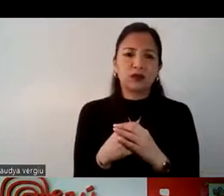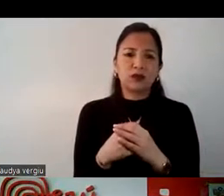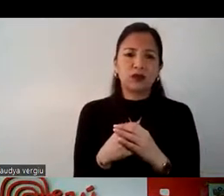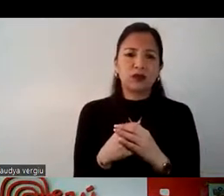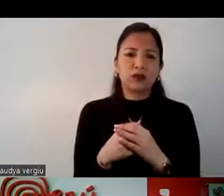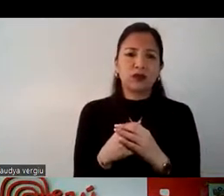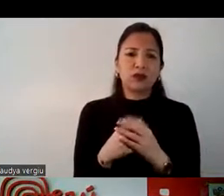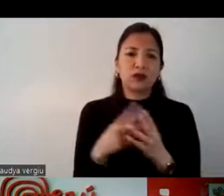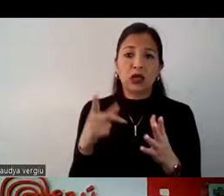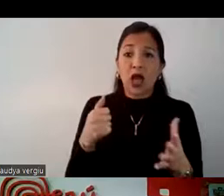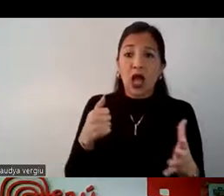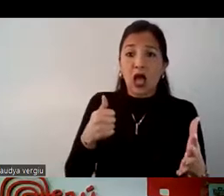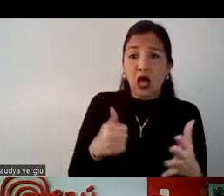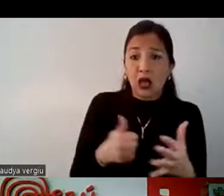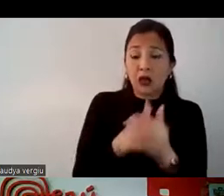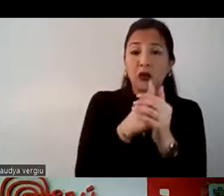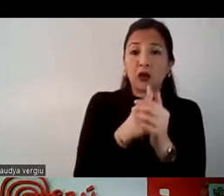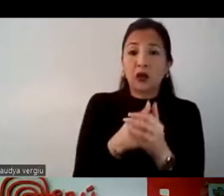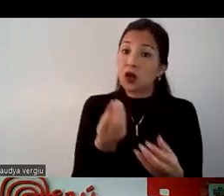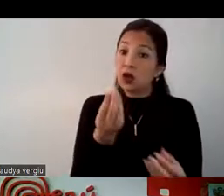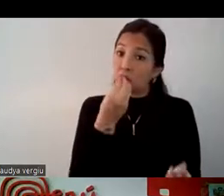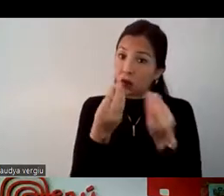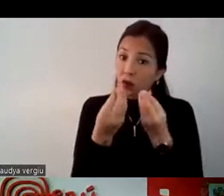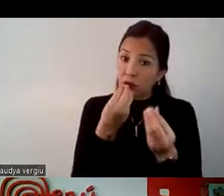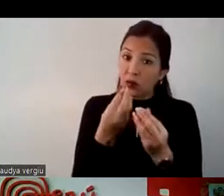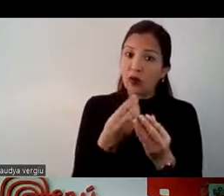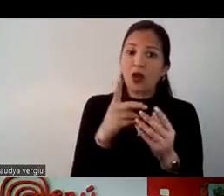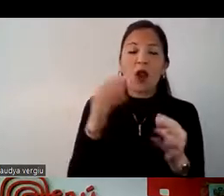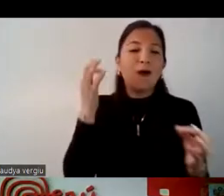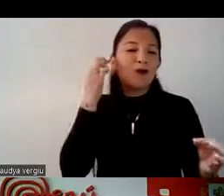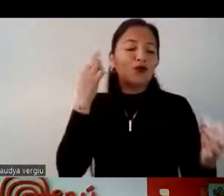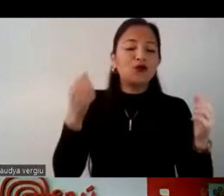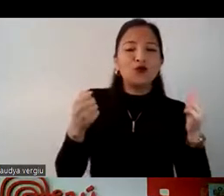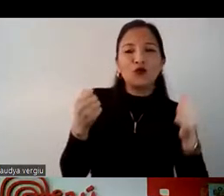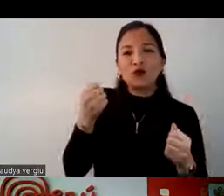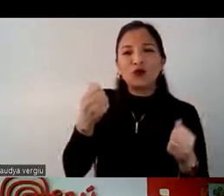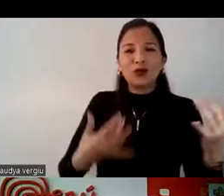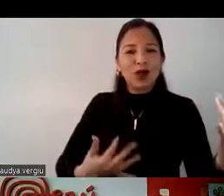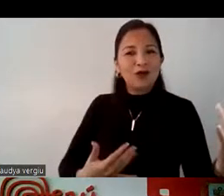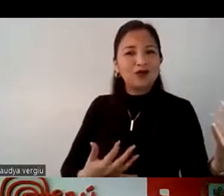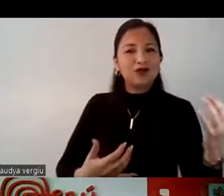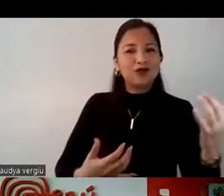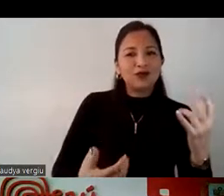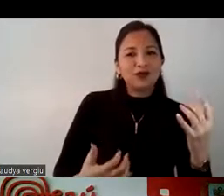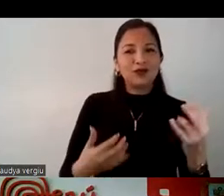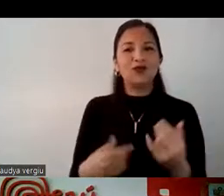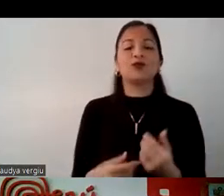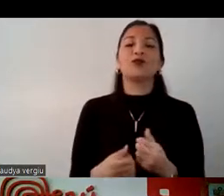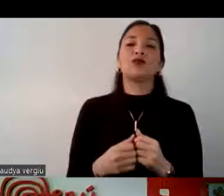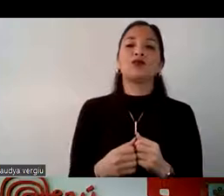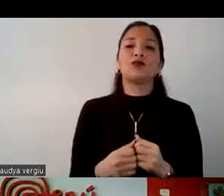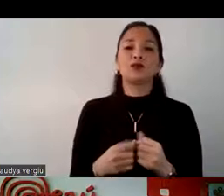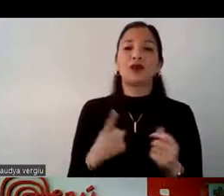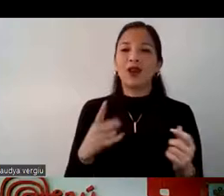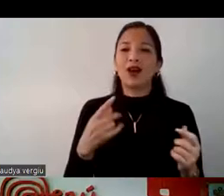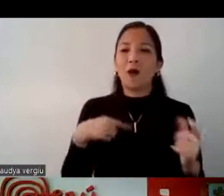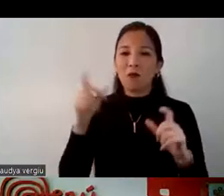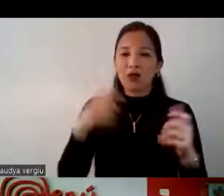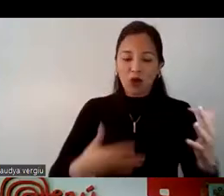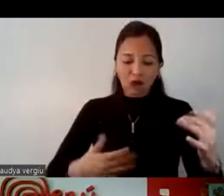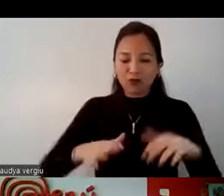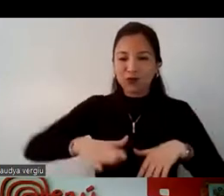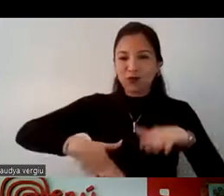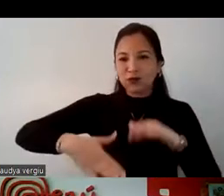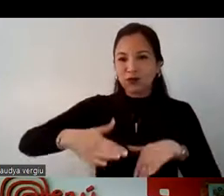mucho, tanto, tanto la gastronomía, como la música en vivo, ¿no? Los maestros que tocan guitarra, cajón,